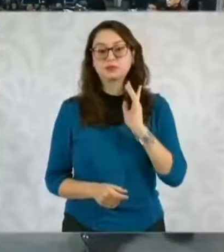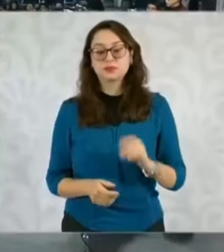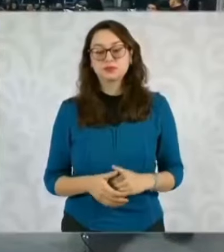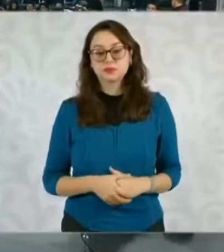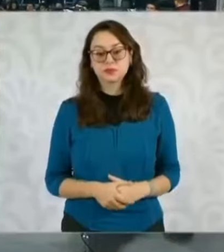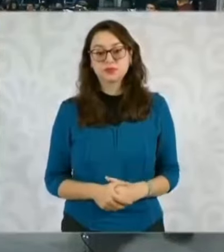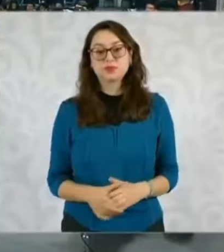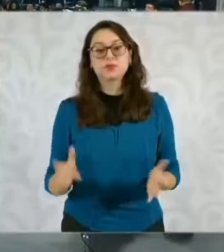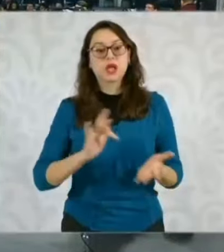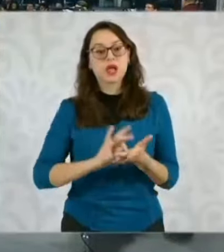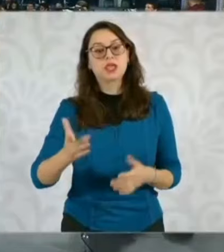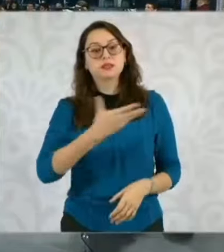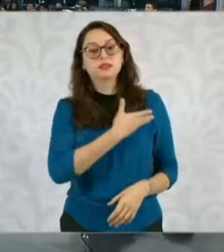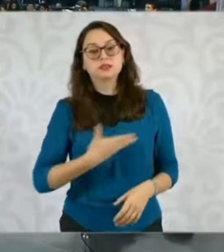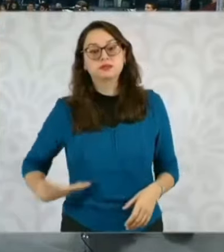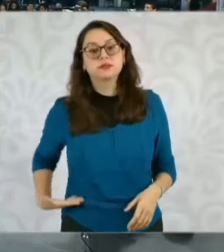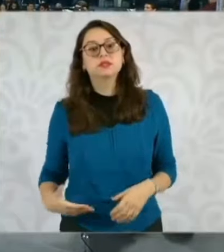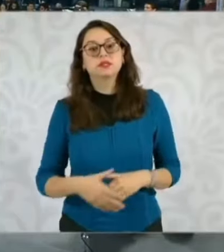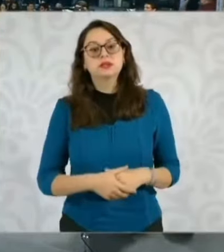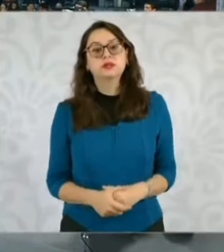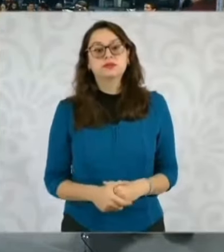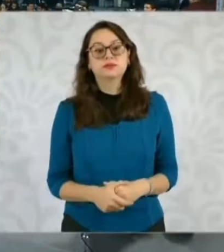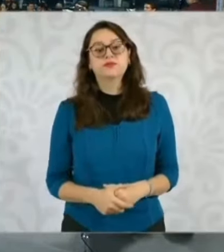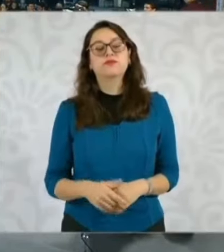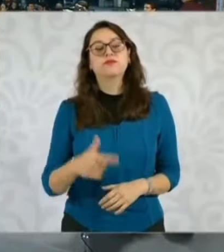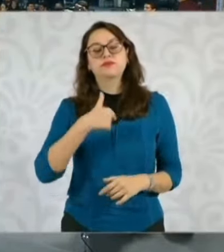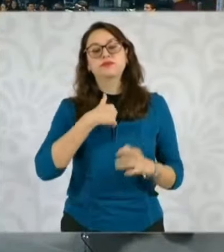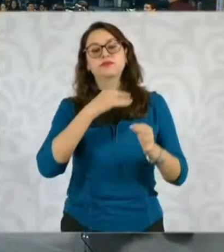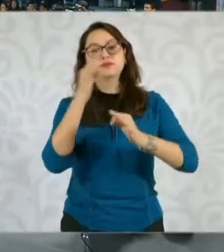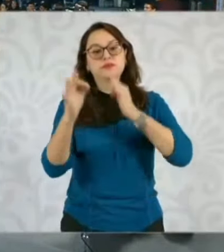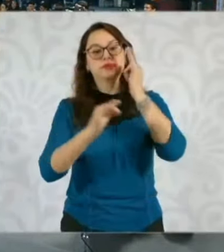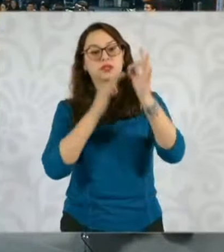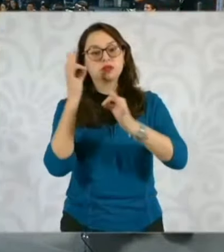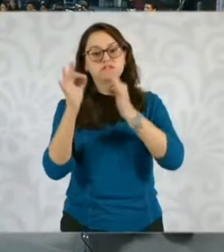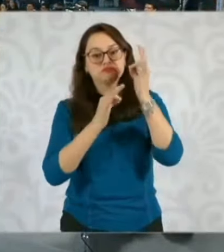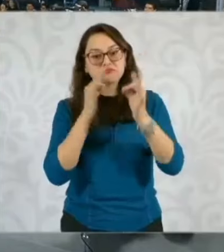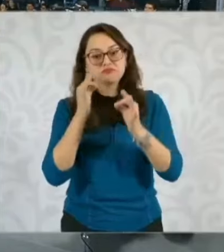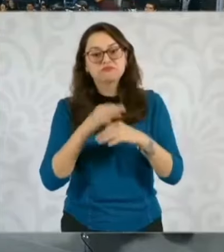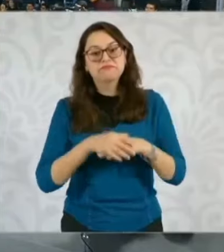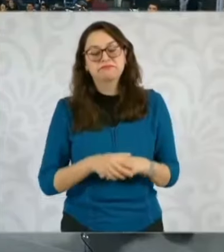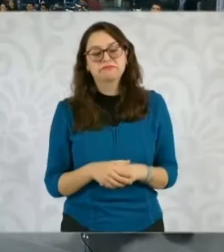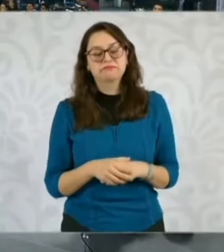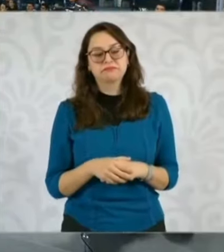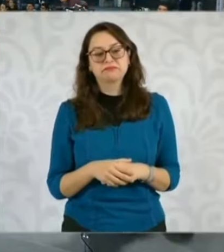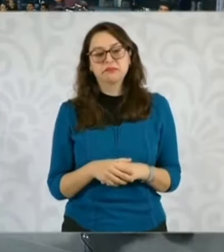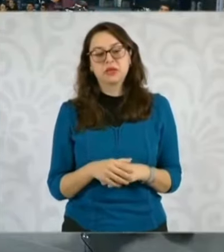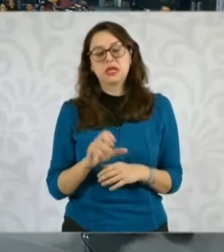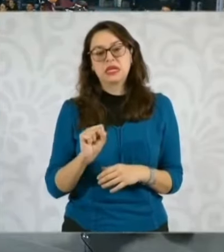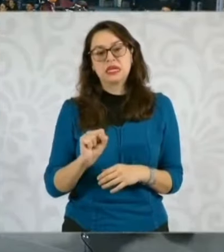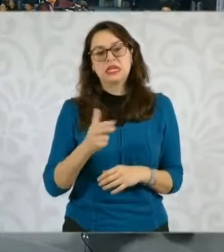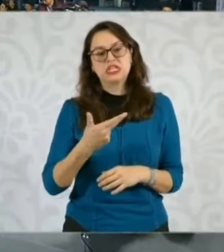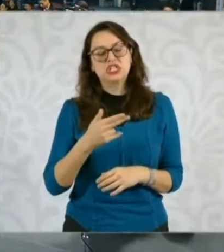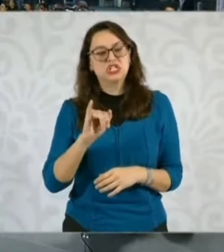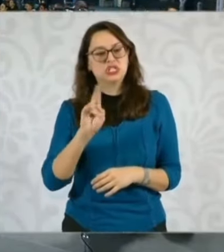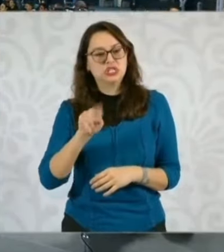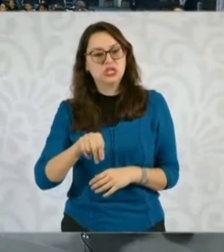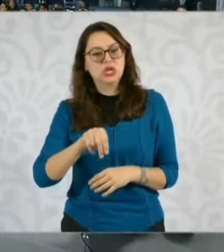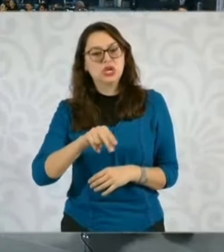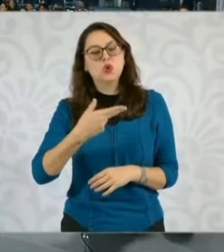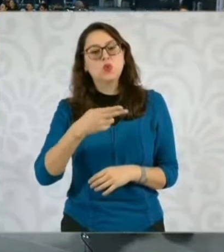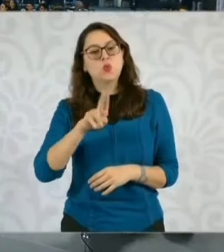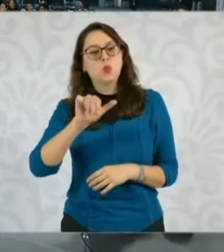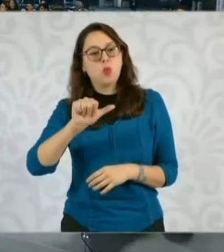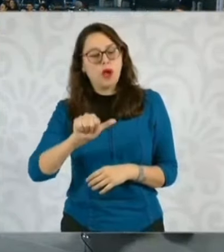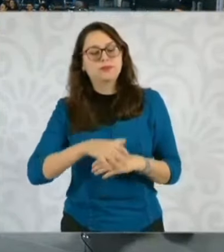Gracias, presidenta. Soy Wu Hao de la agencia de noticias Xinhua. Tengo dos preguntas. Primero, sabemos que México es